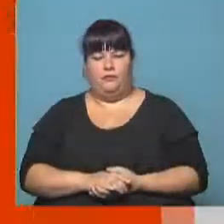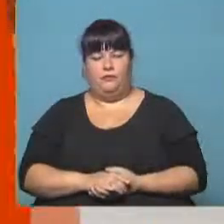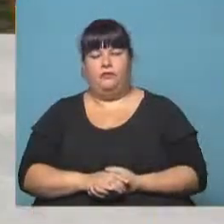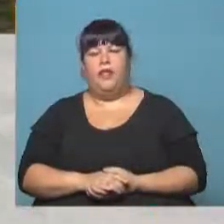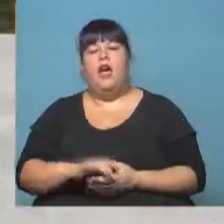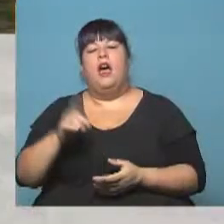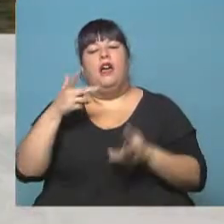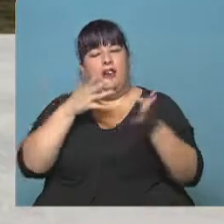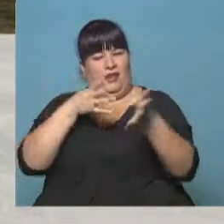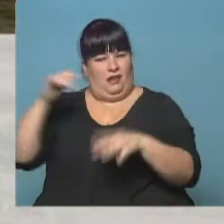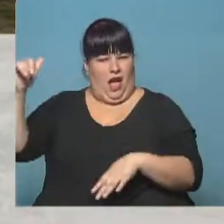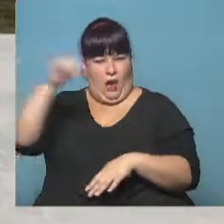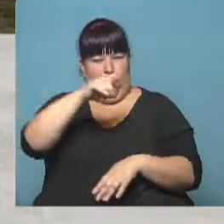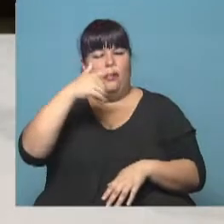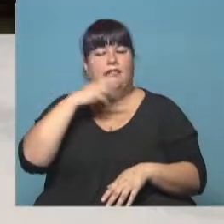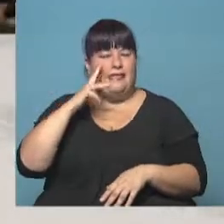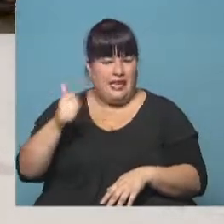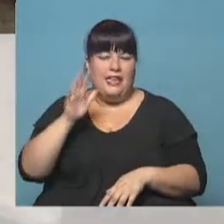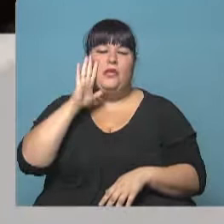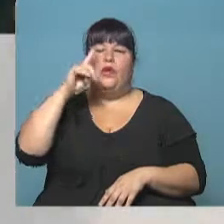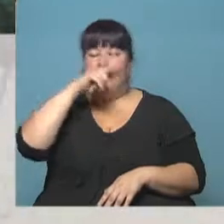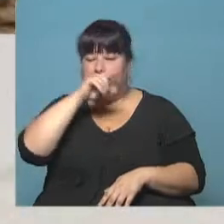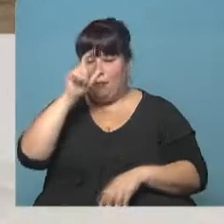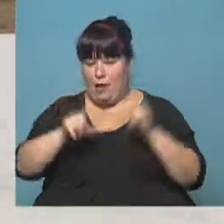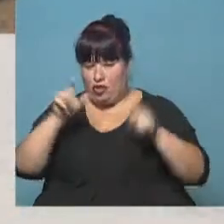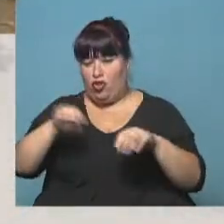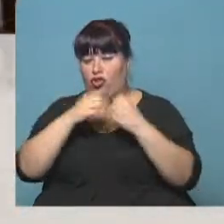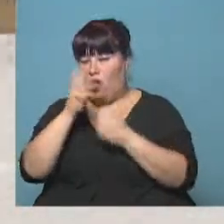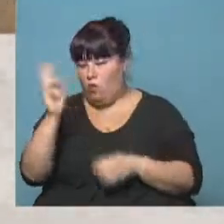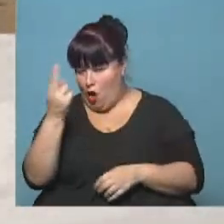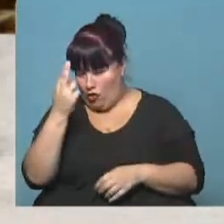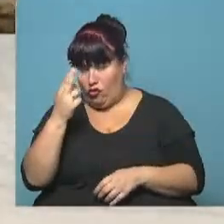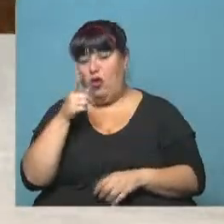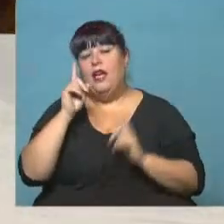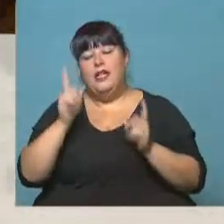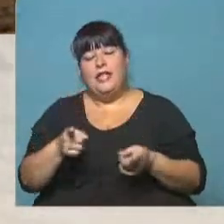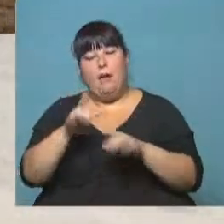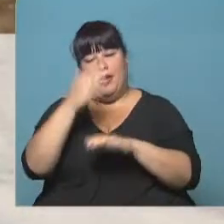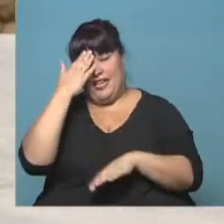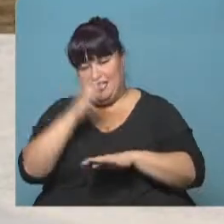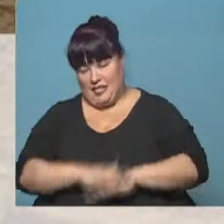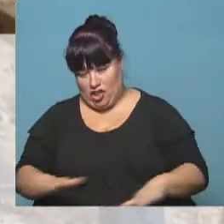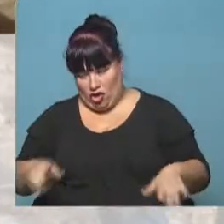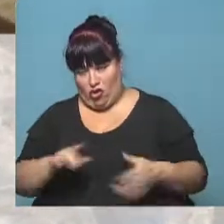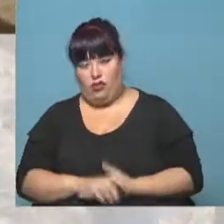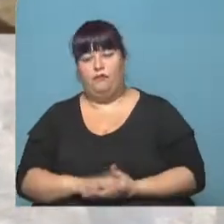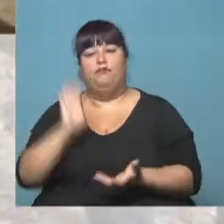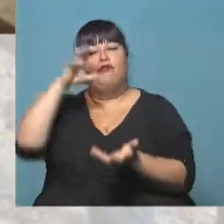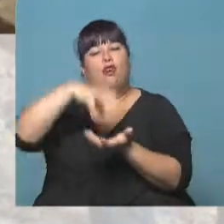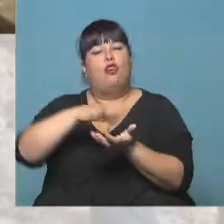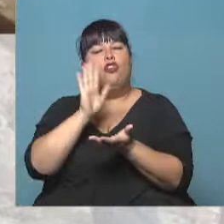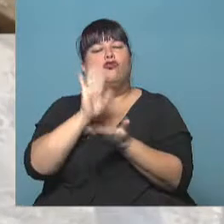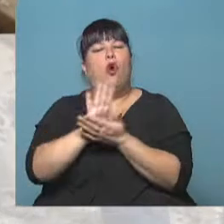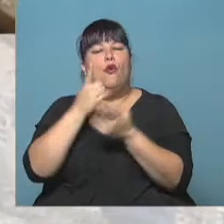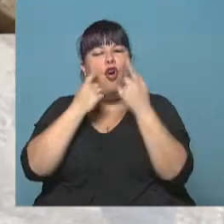Ataques aéreos en Siria. Al menos 57 son las víctimas mortales, entre ellas 15 niños. El